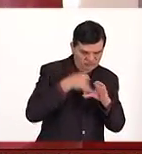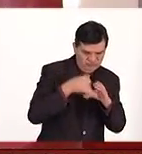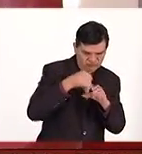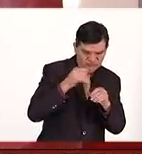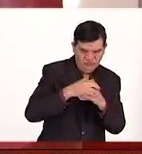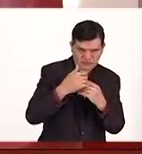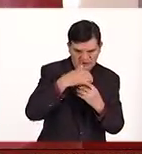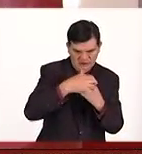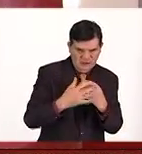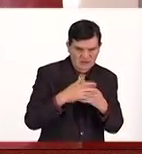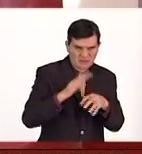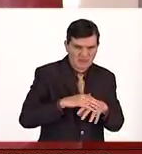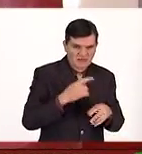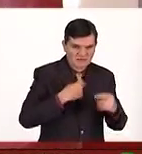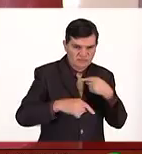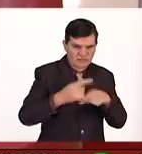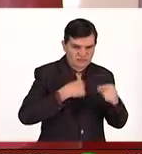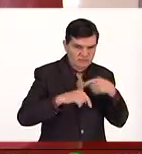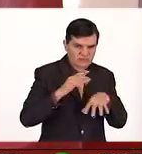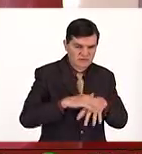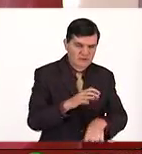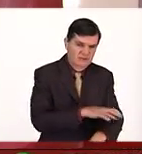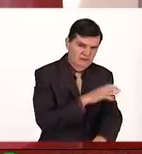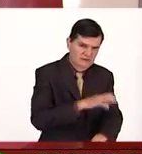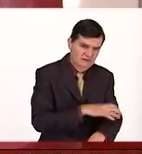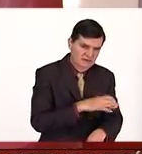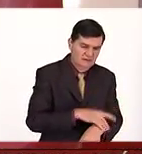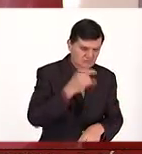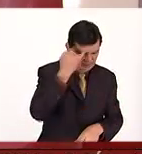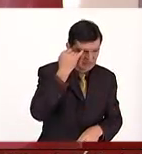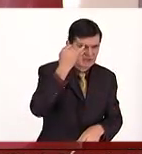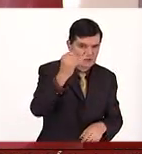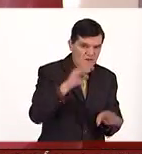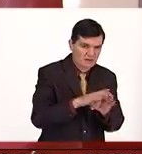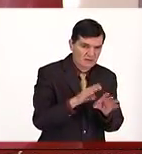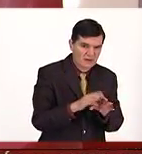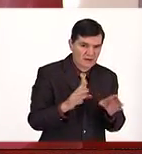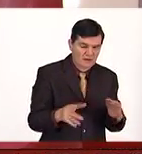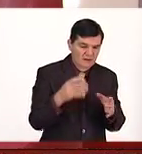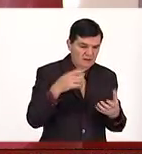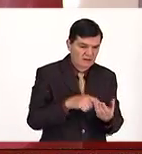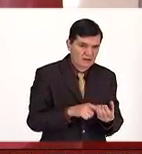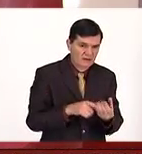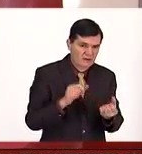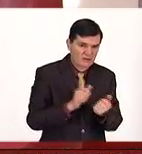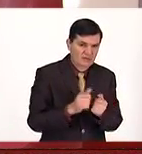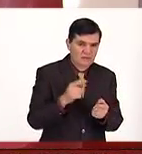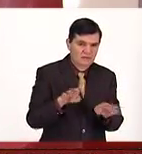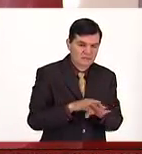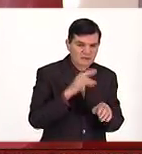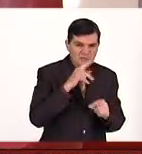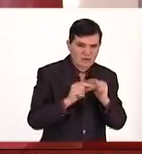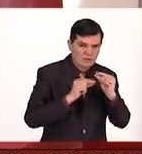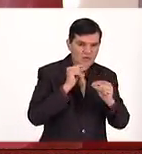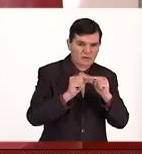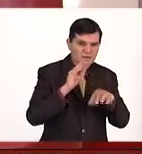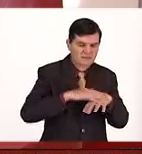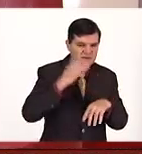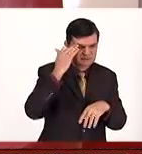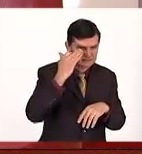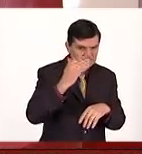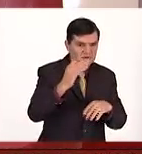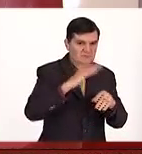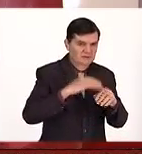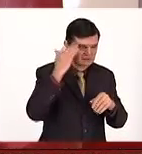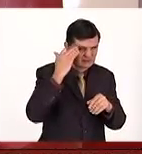y esto hace que conduzca mejor la electricidad. Se imaginan que la batería del celular se pusiera cada vez mejor y que durara cada